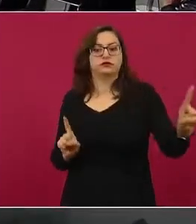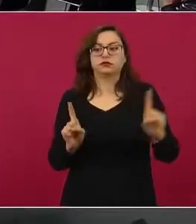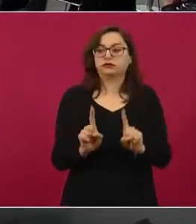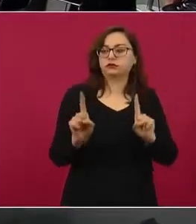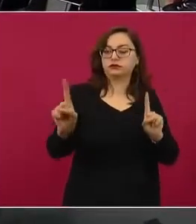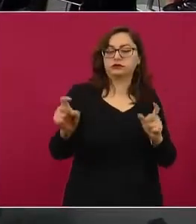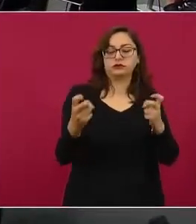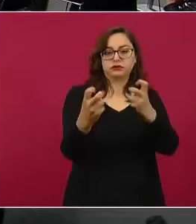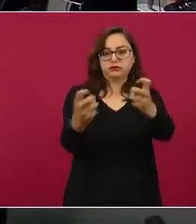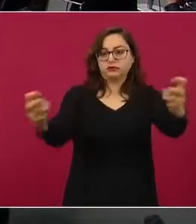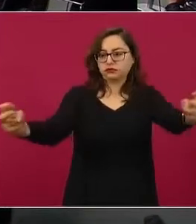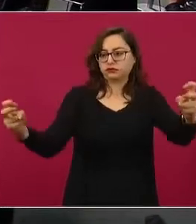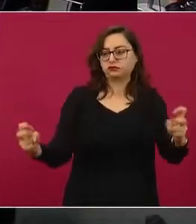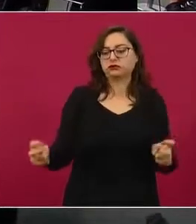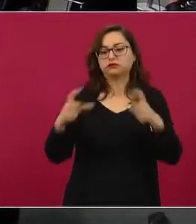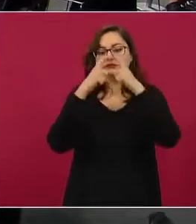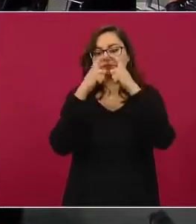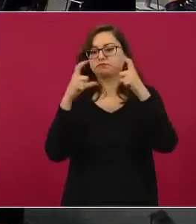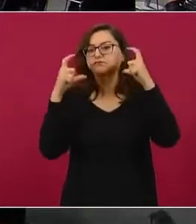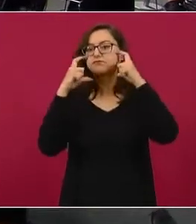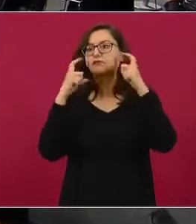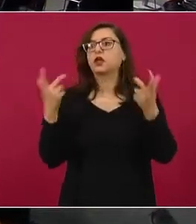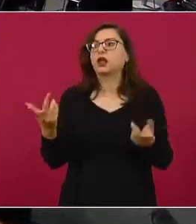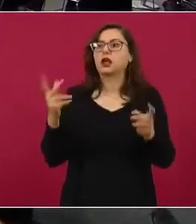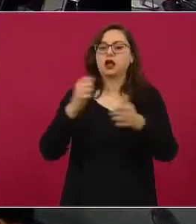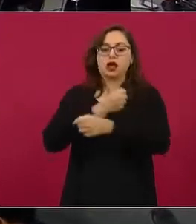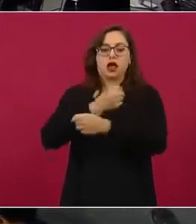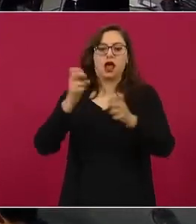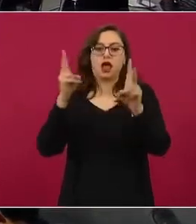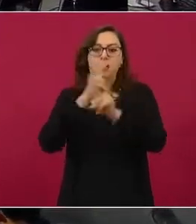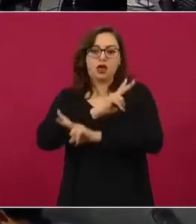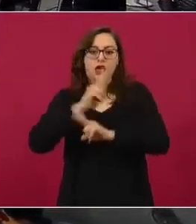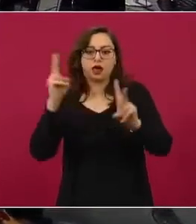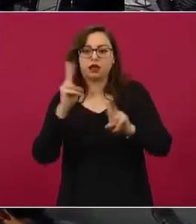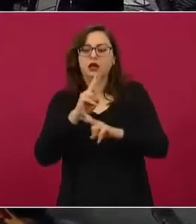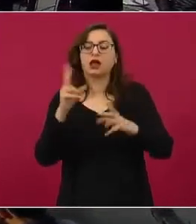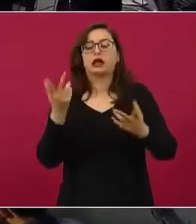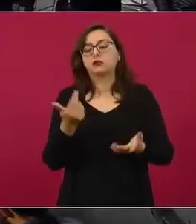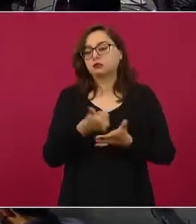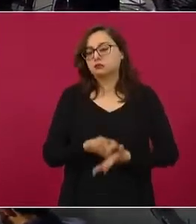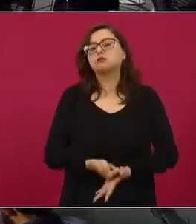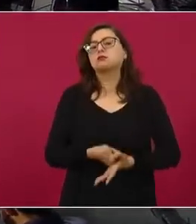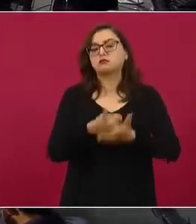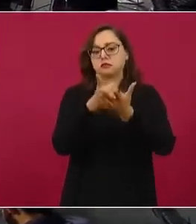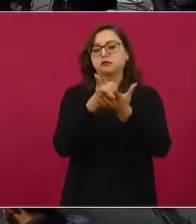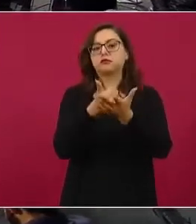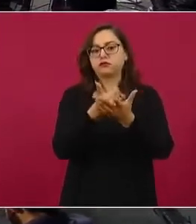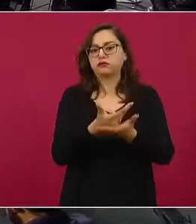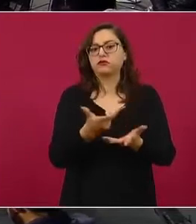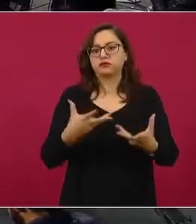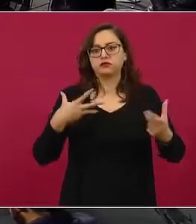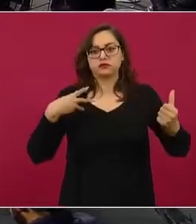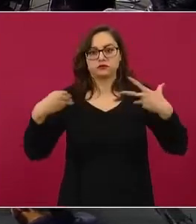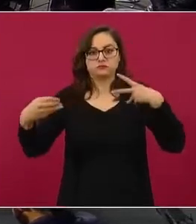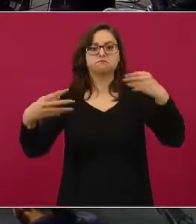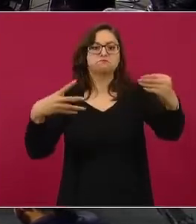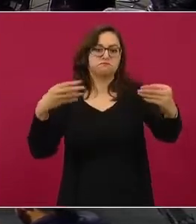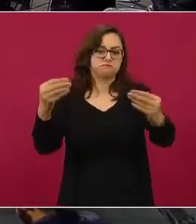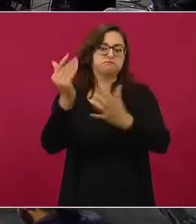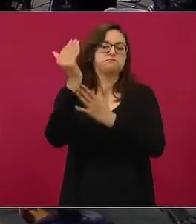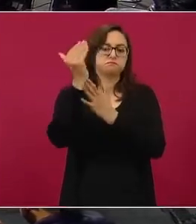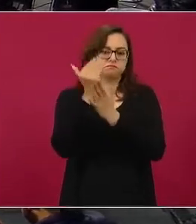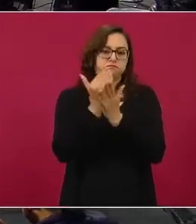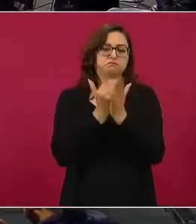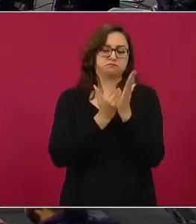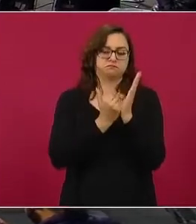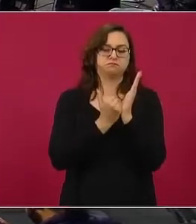parte también de uso de cubrebocas, que esté ventilado el salón. Eso ayuda mucho a que no exista ese contagio. Como